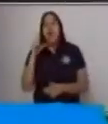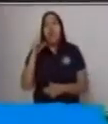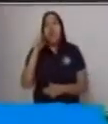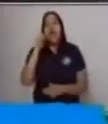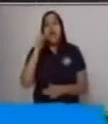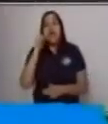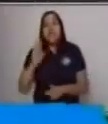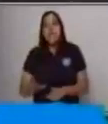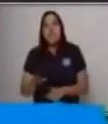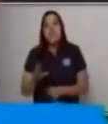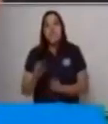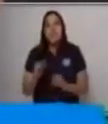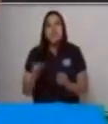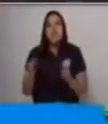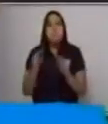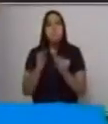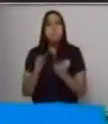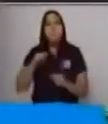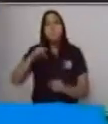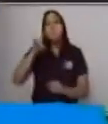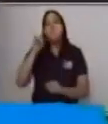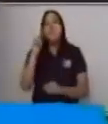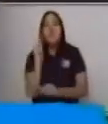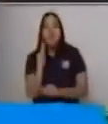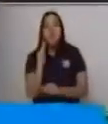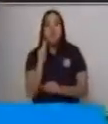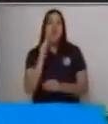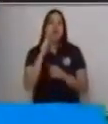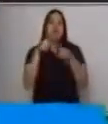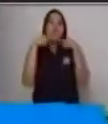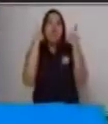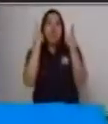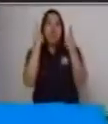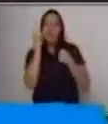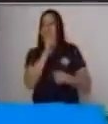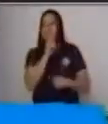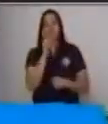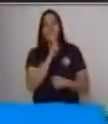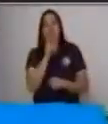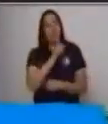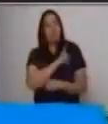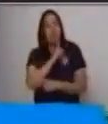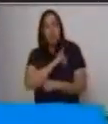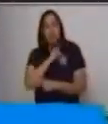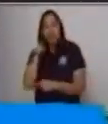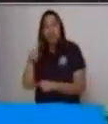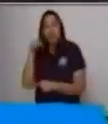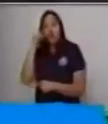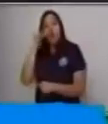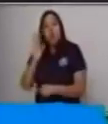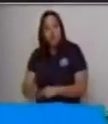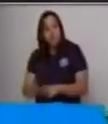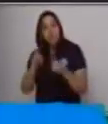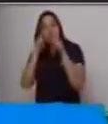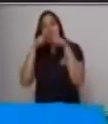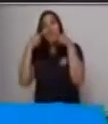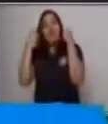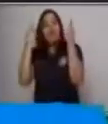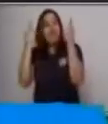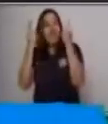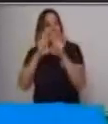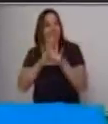Tenemos que quitar este concepto muy, porque estamos exagerando el concepto. No estamos exagerando la